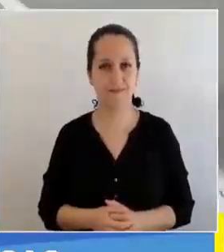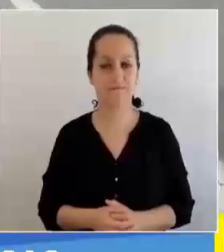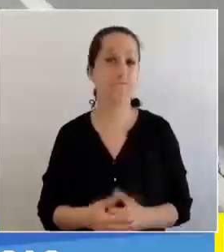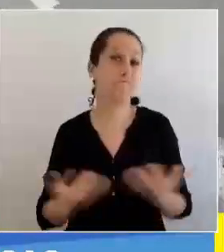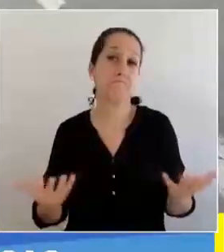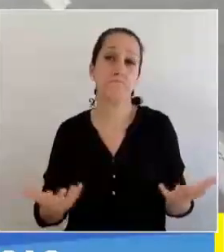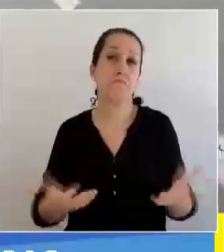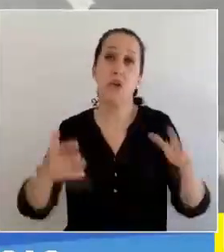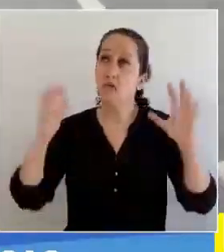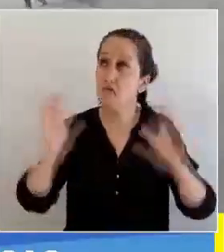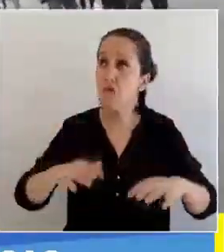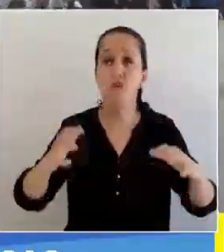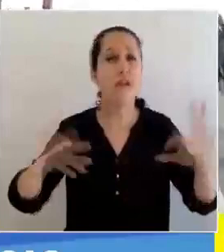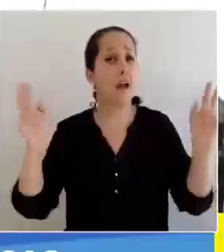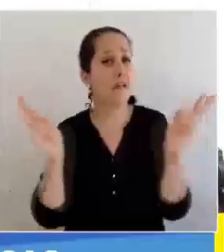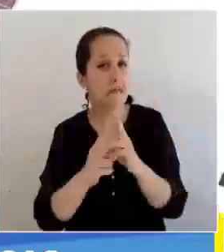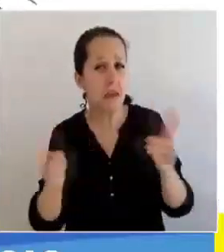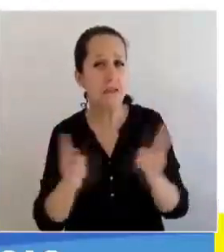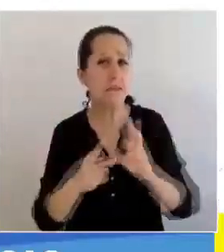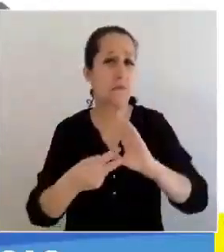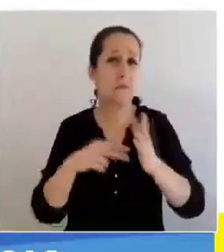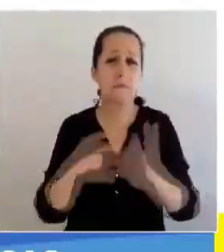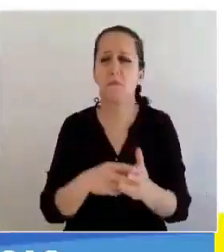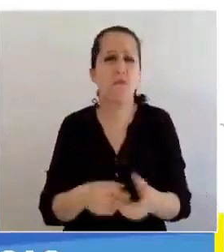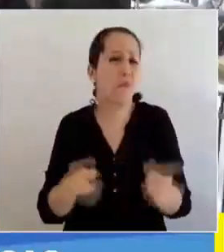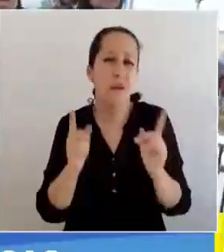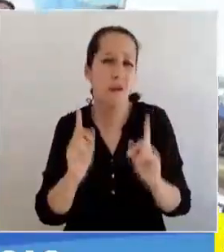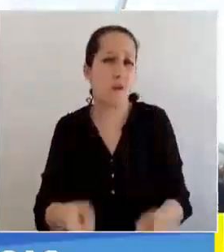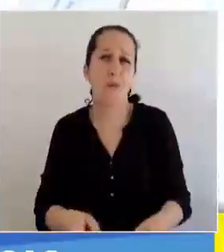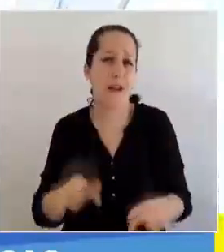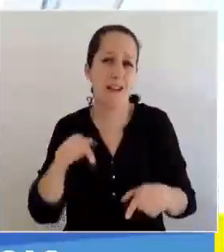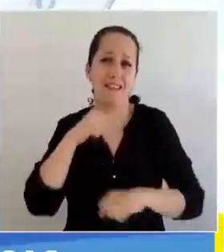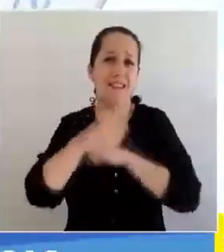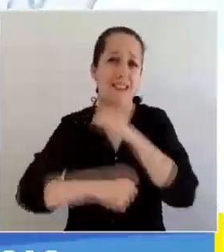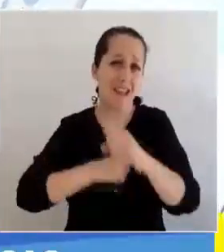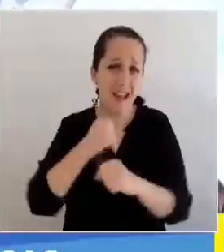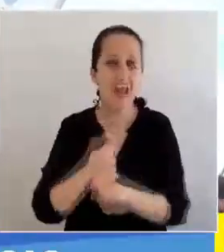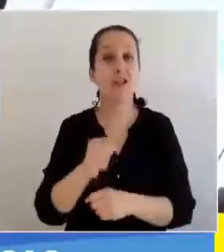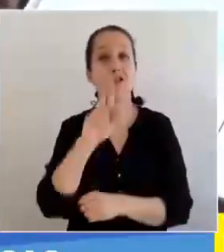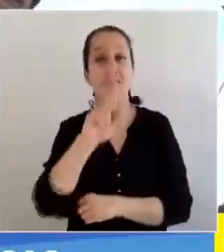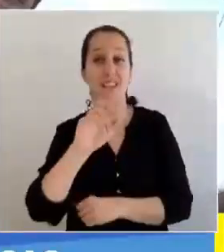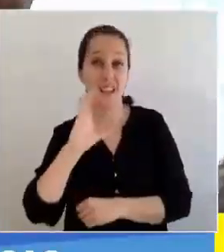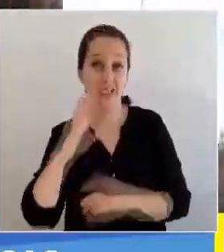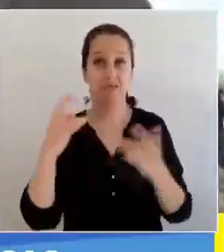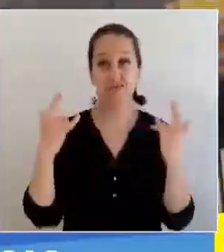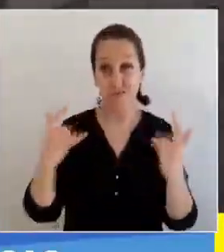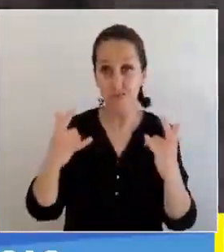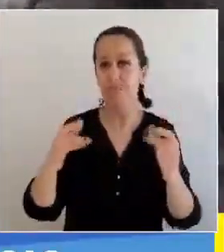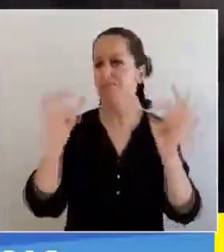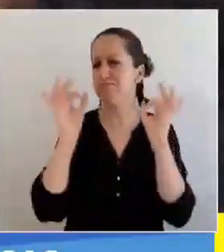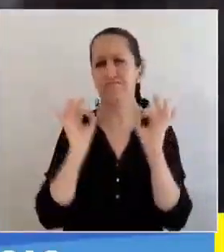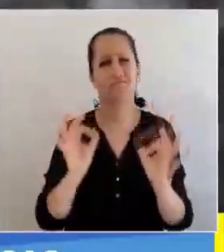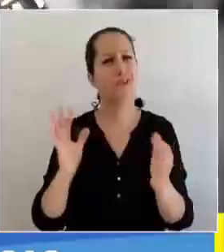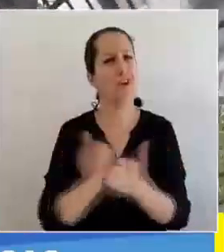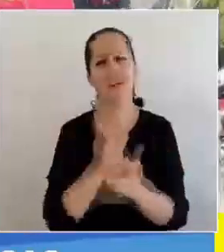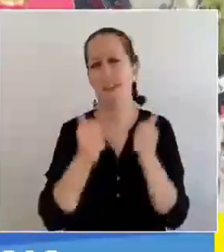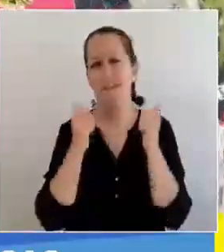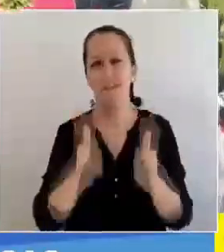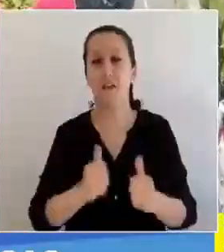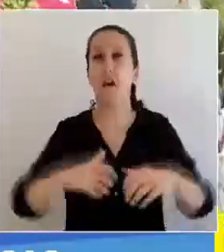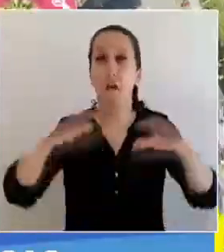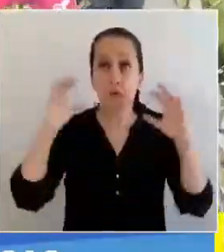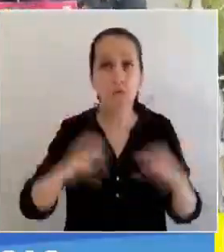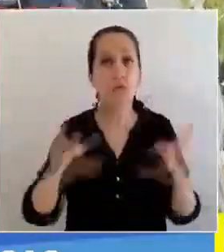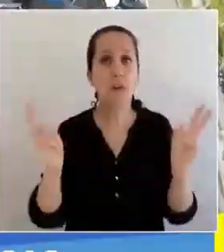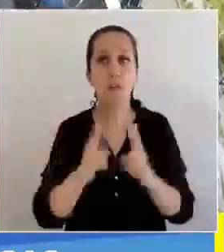A pesar de las condiciones climáticas adversas este año, Rec resultó todo un éxito. Ni la